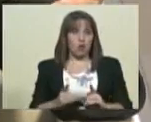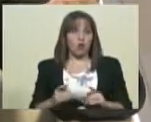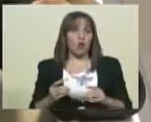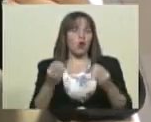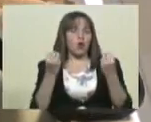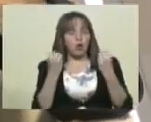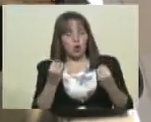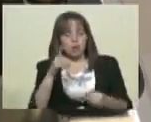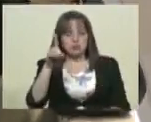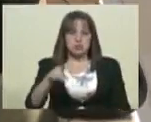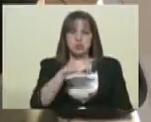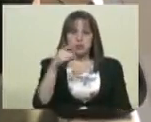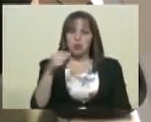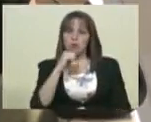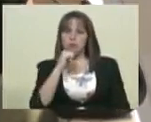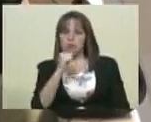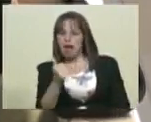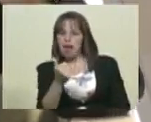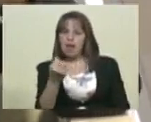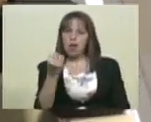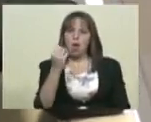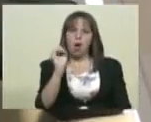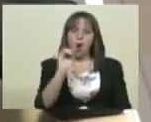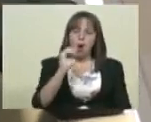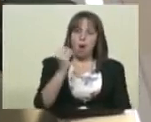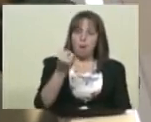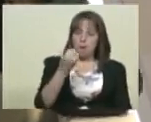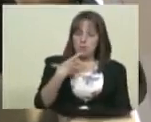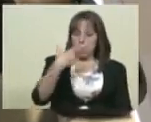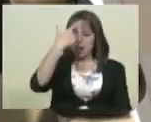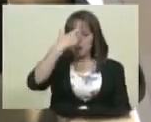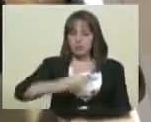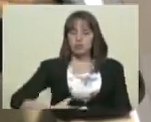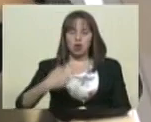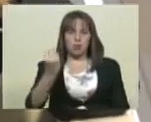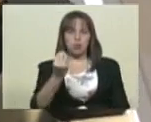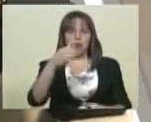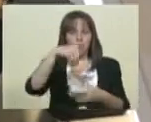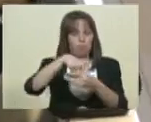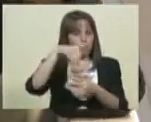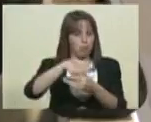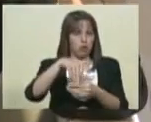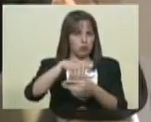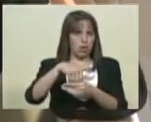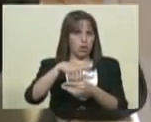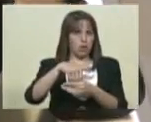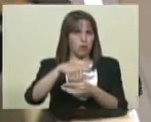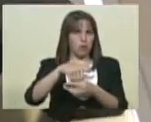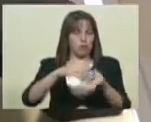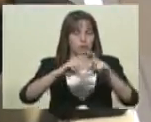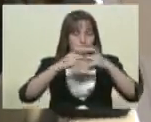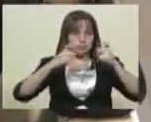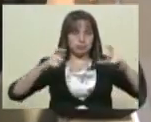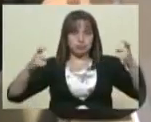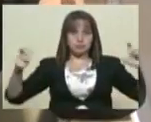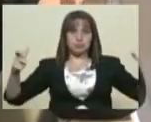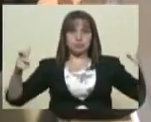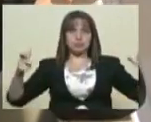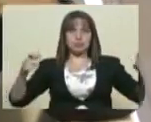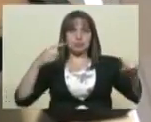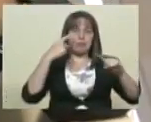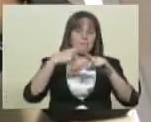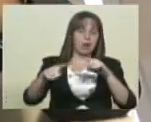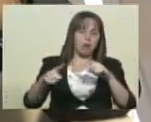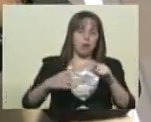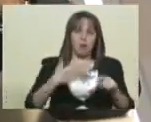o no la garantía de una persona un voto? ¿Esta ampliación no abre las puertas